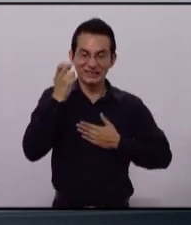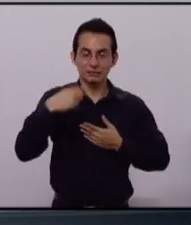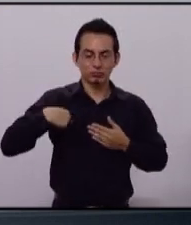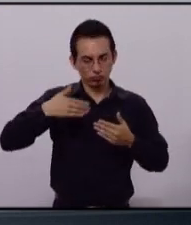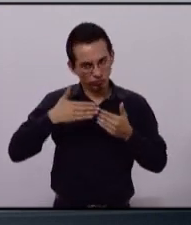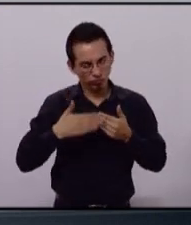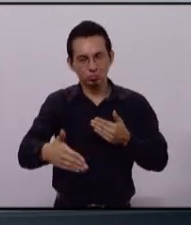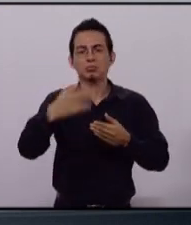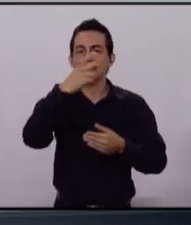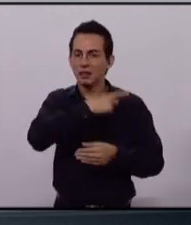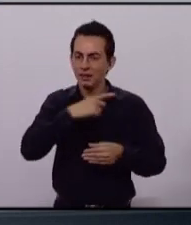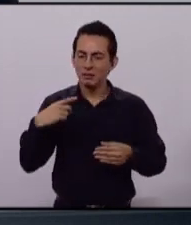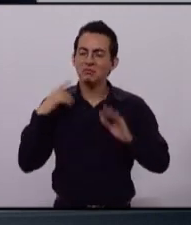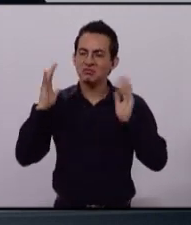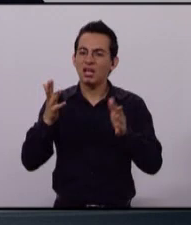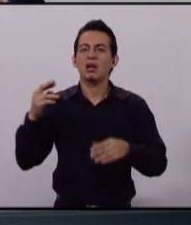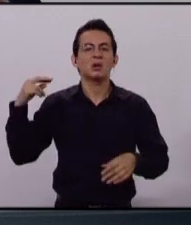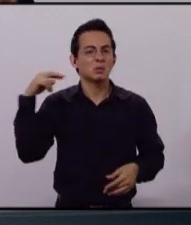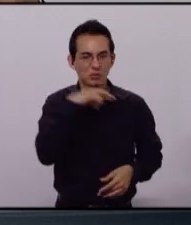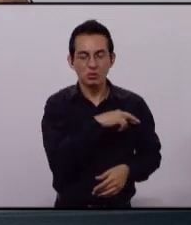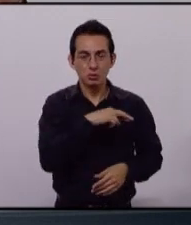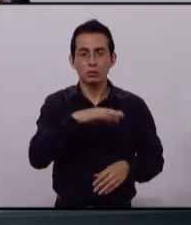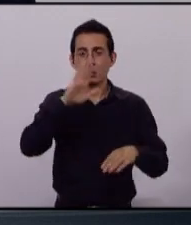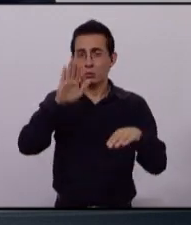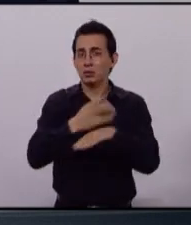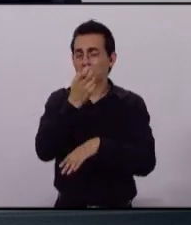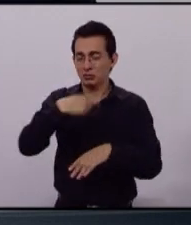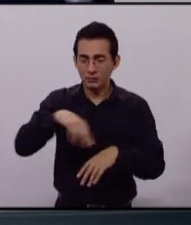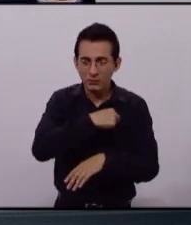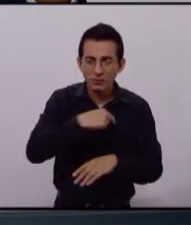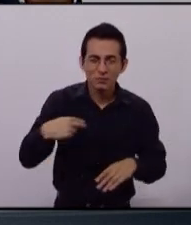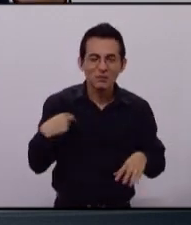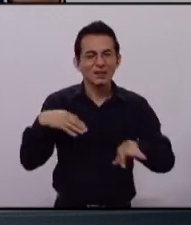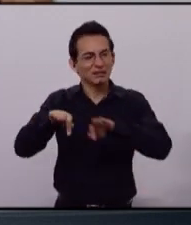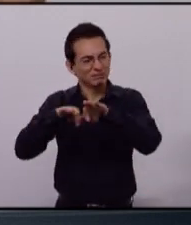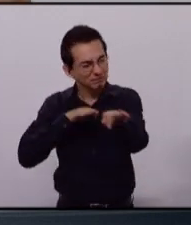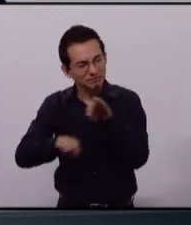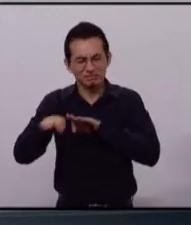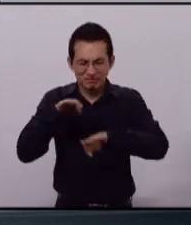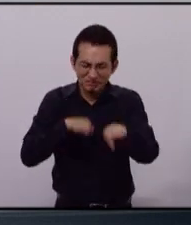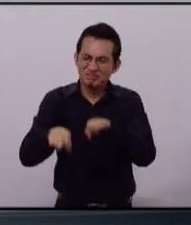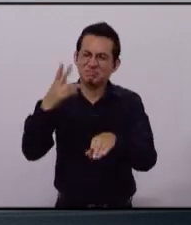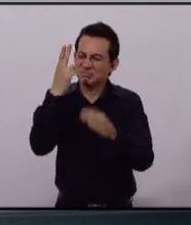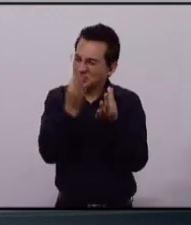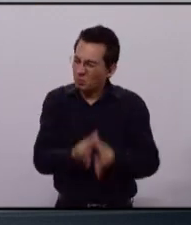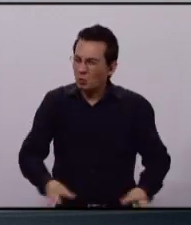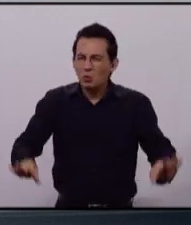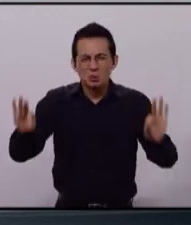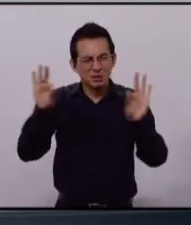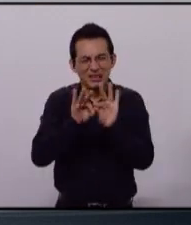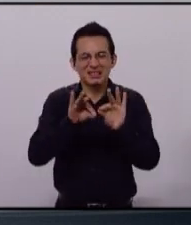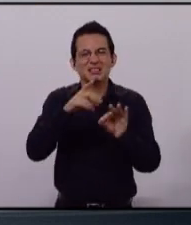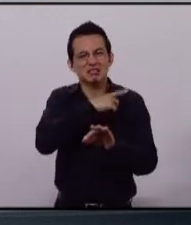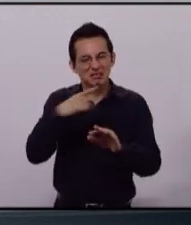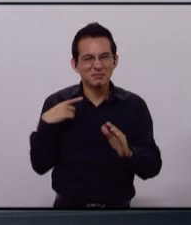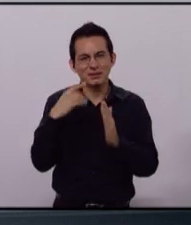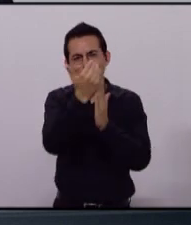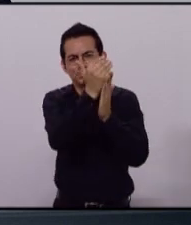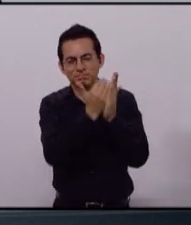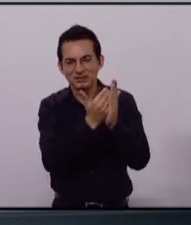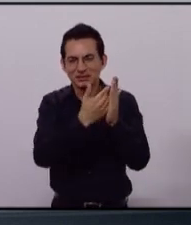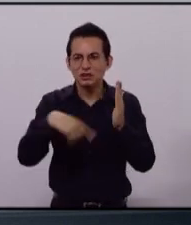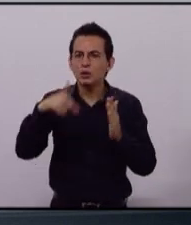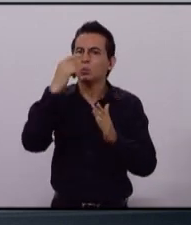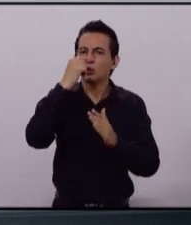que hacerlo pronto. También tenemos que trabajar en disminuir los grandes sectores en los que actualmente opera la policía,